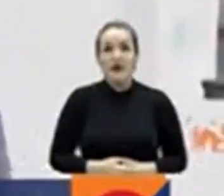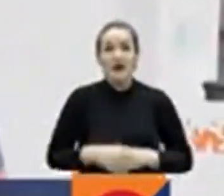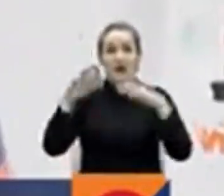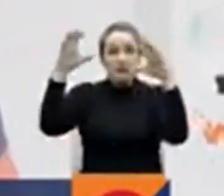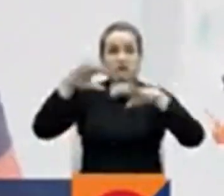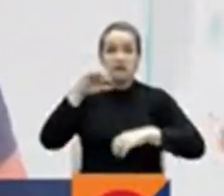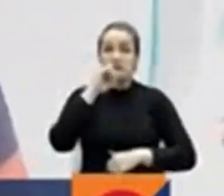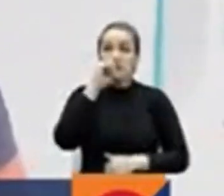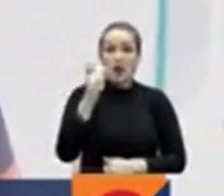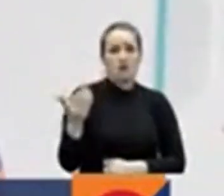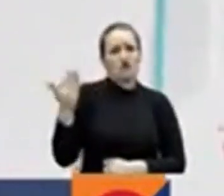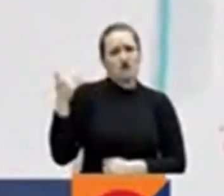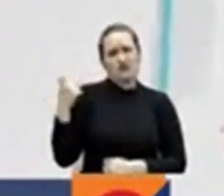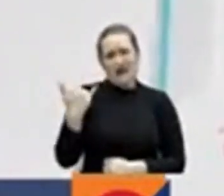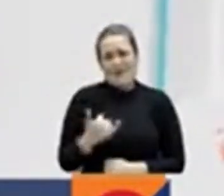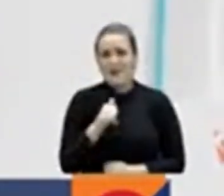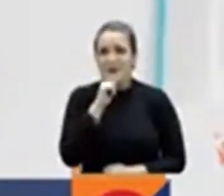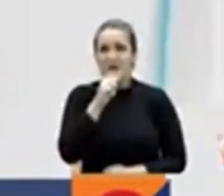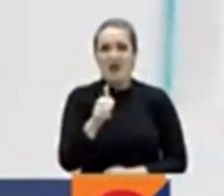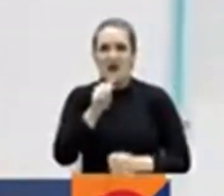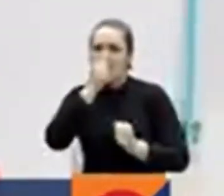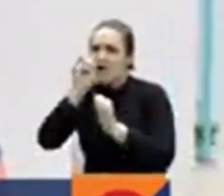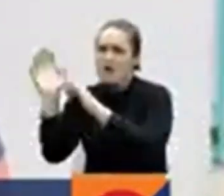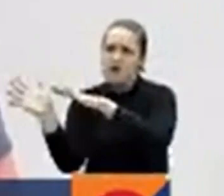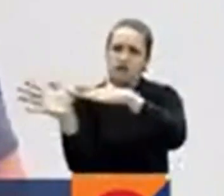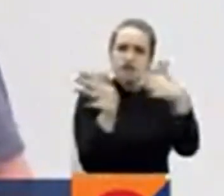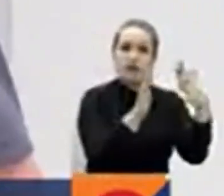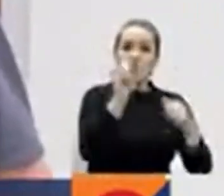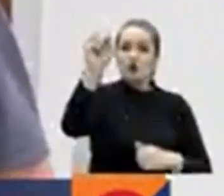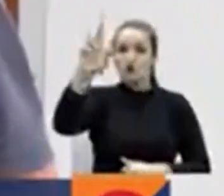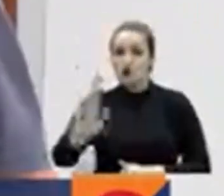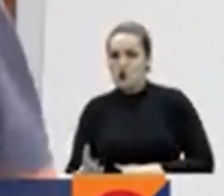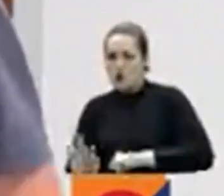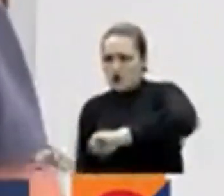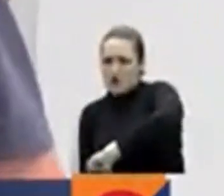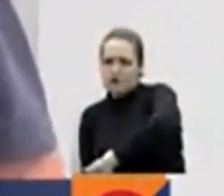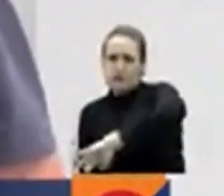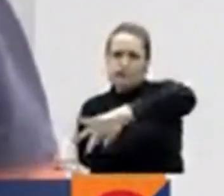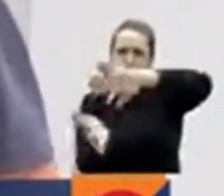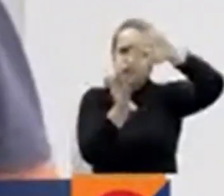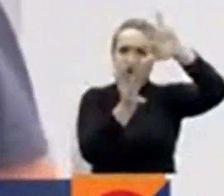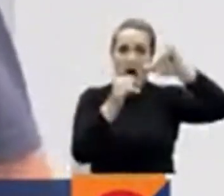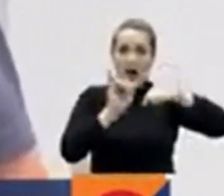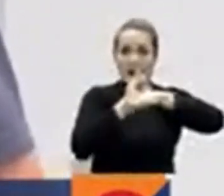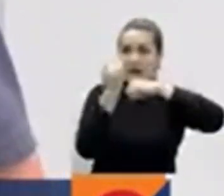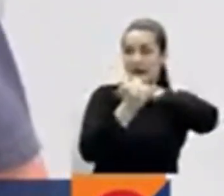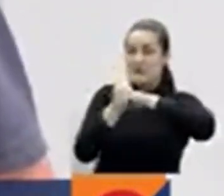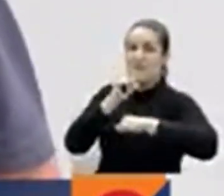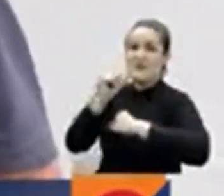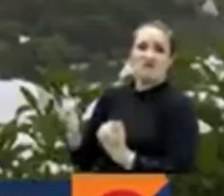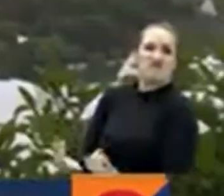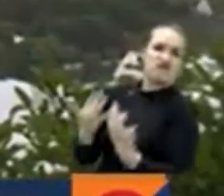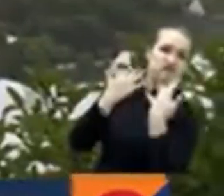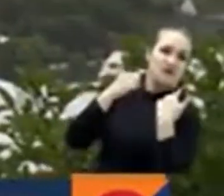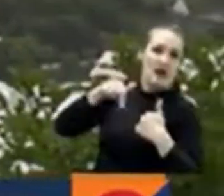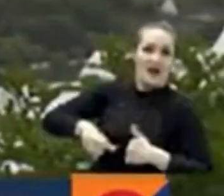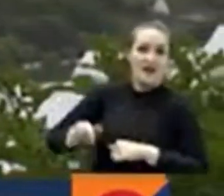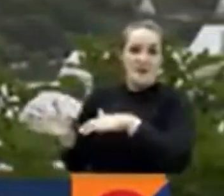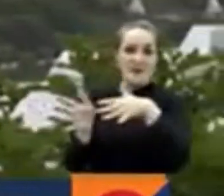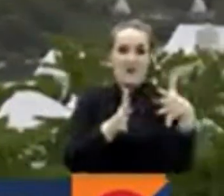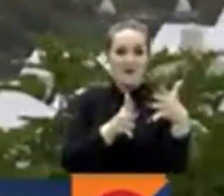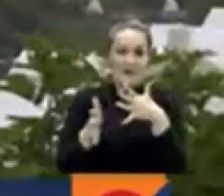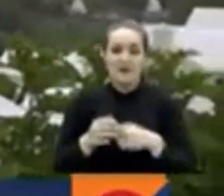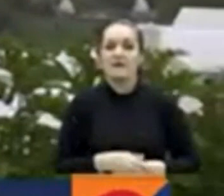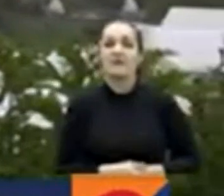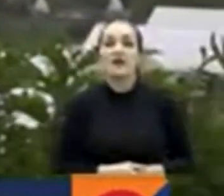a ser peor que la anterior y el viento va a venir directamente desde el sur así que este rincón está muy expuesto a los vientos. La hospedera